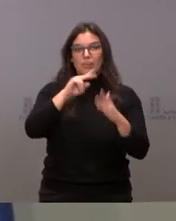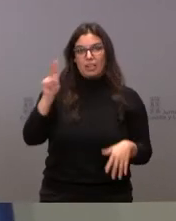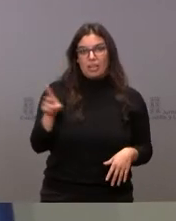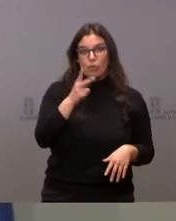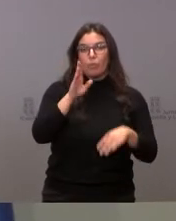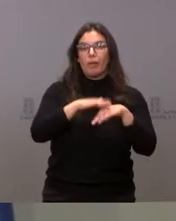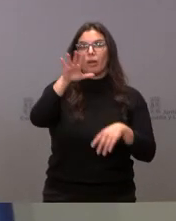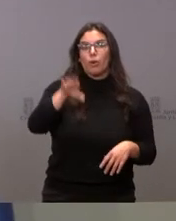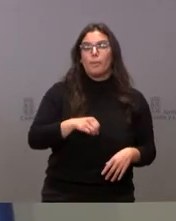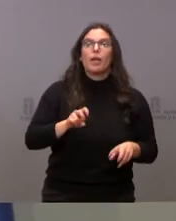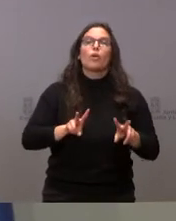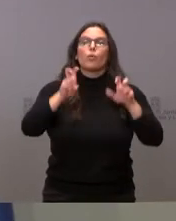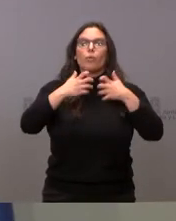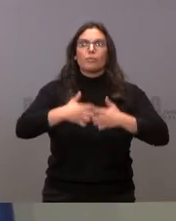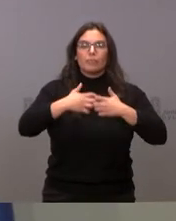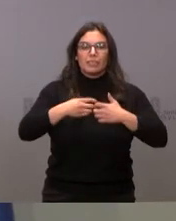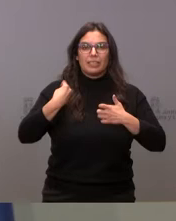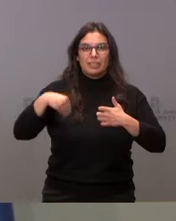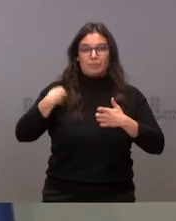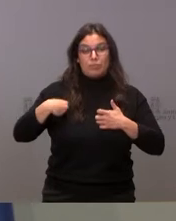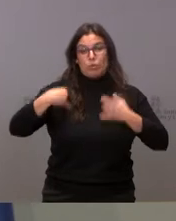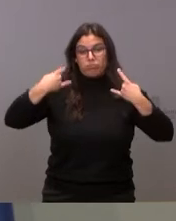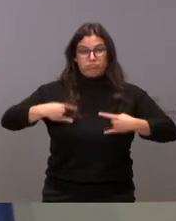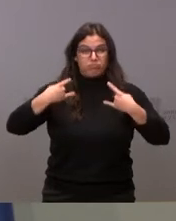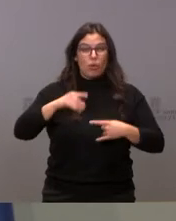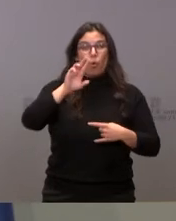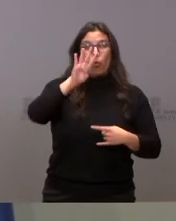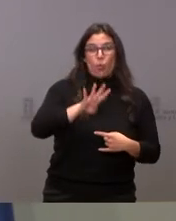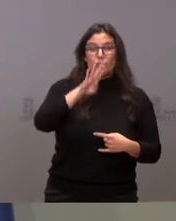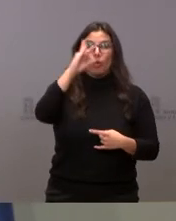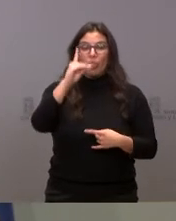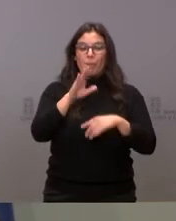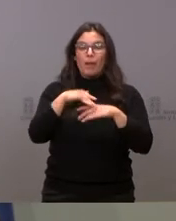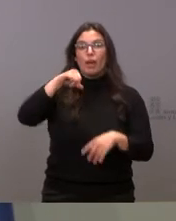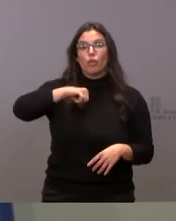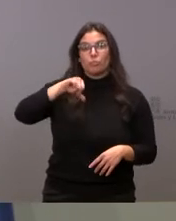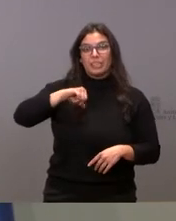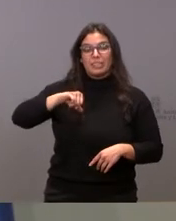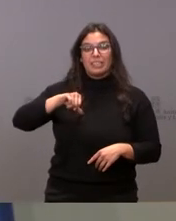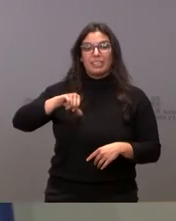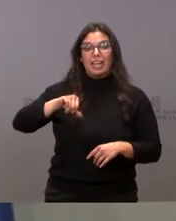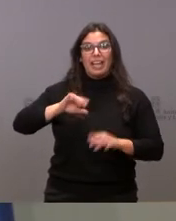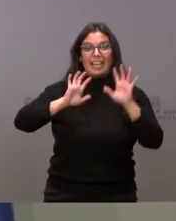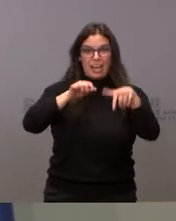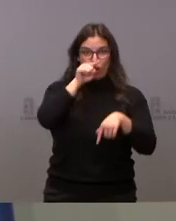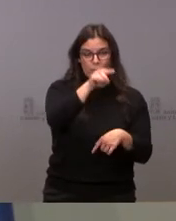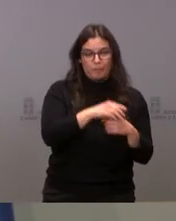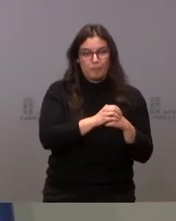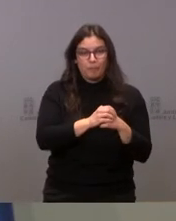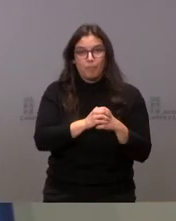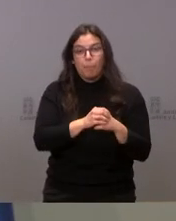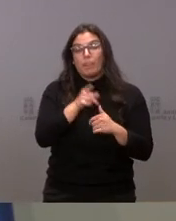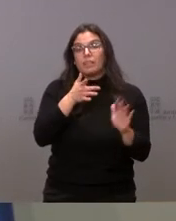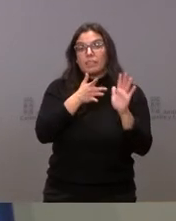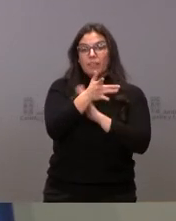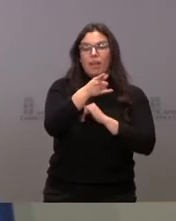compra de un nuevo equipo de tomografía computarizada 4D para el Complejo Asistencial de León. Esto va a implicar la